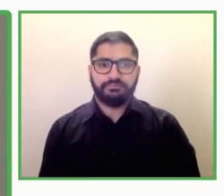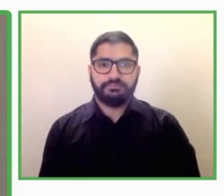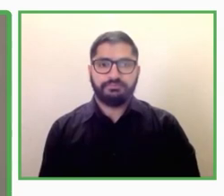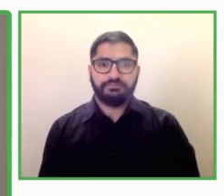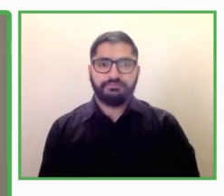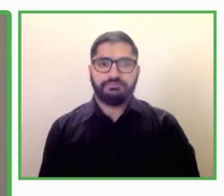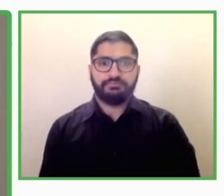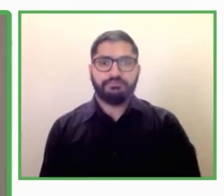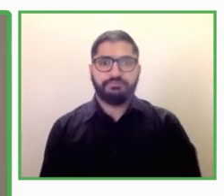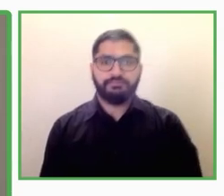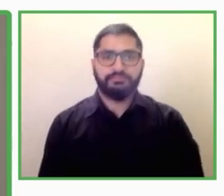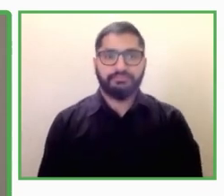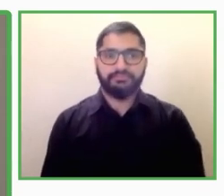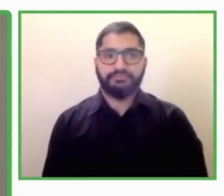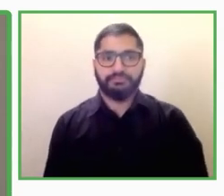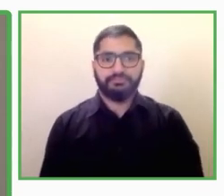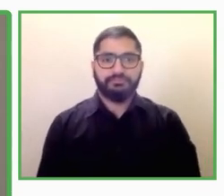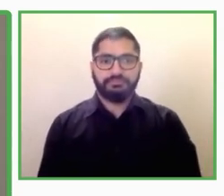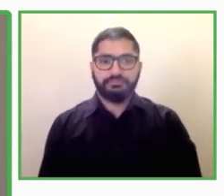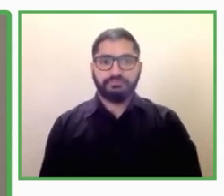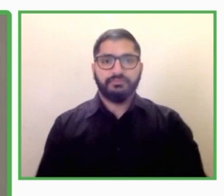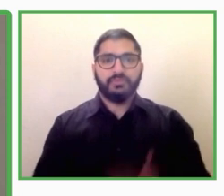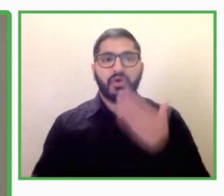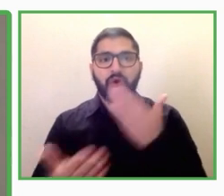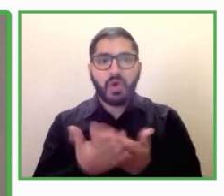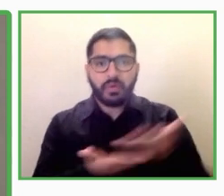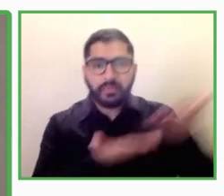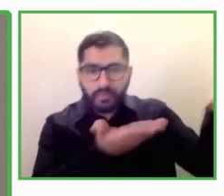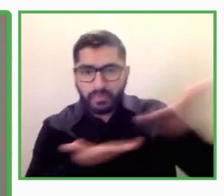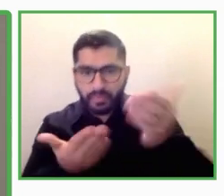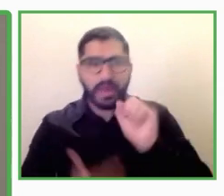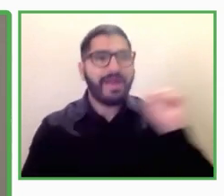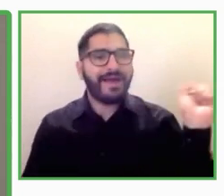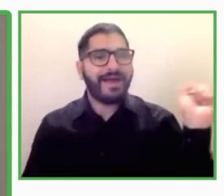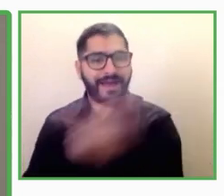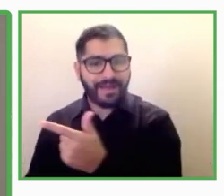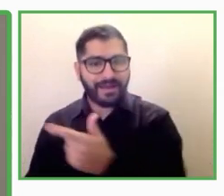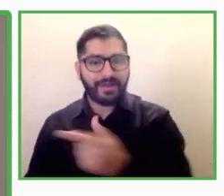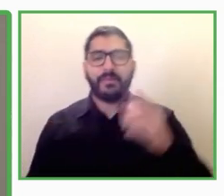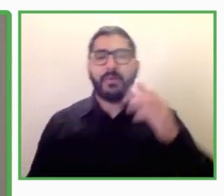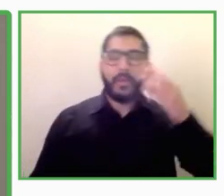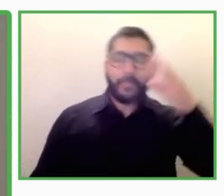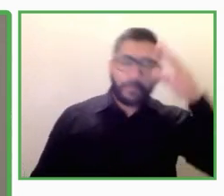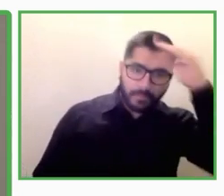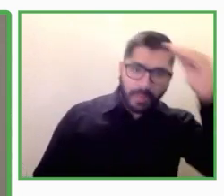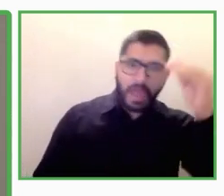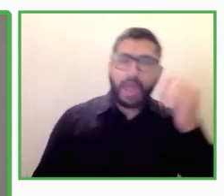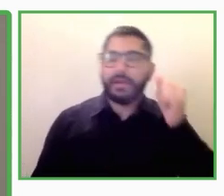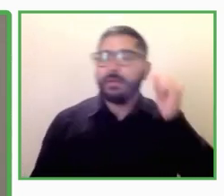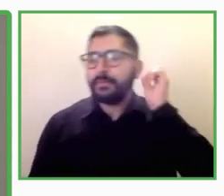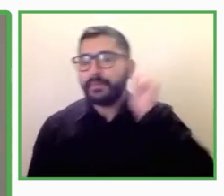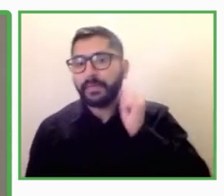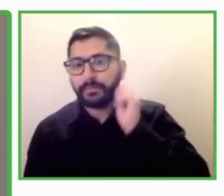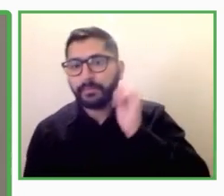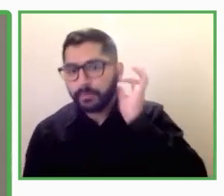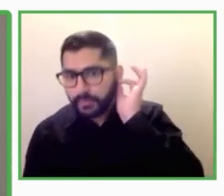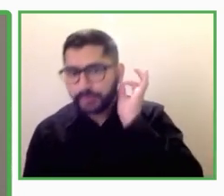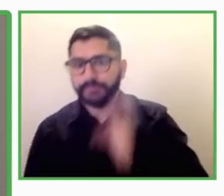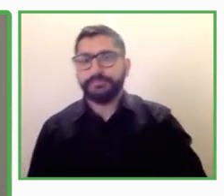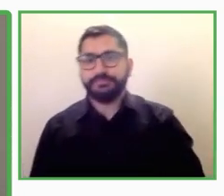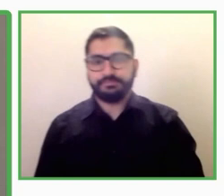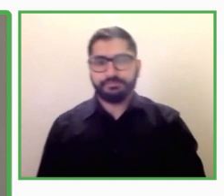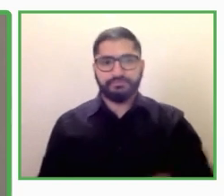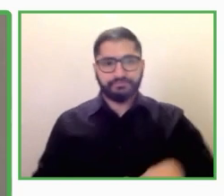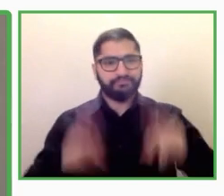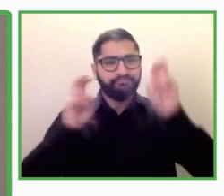Muy bien, bienvenidos todos y todas a esta sesión de Políticas Públicas Pro Empleo, donde